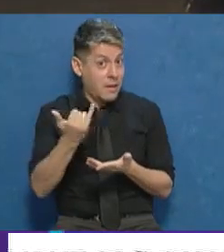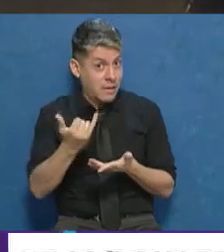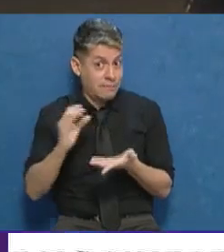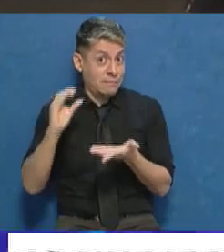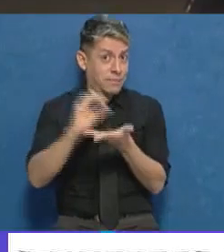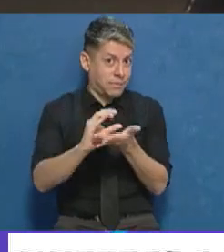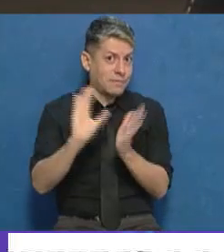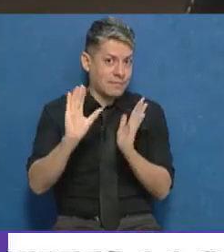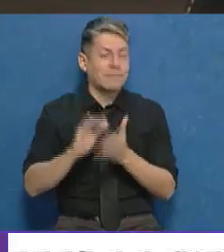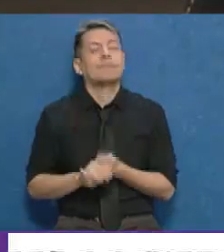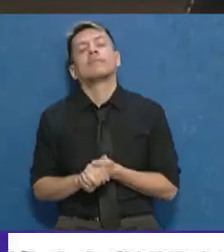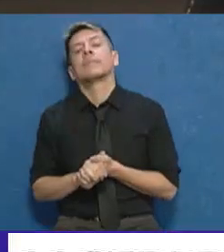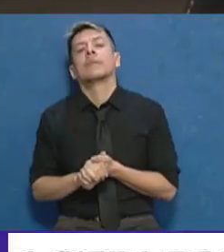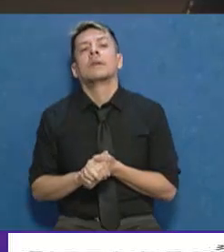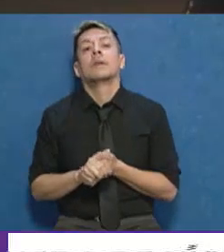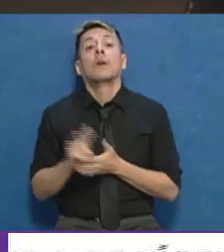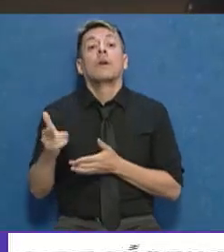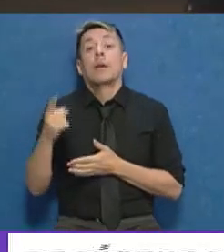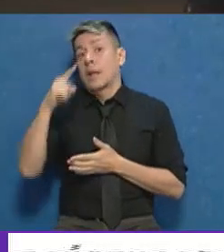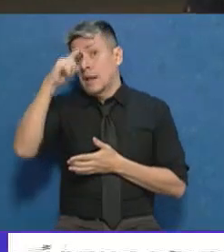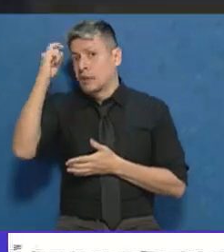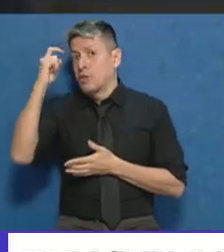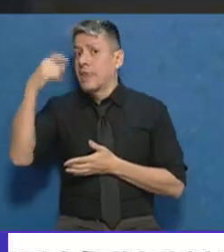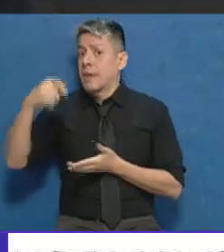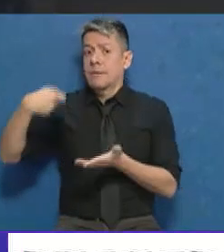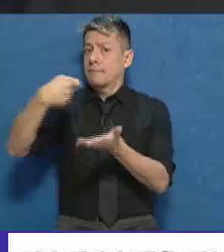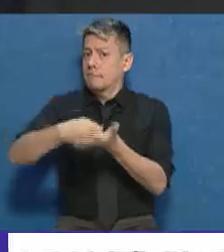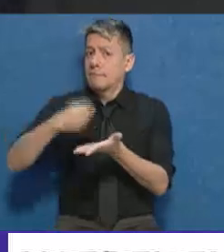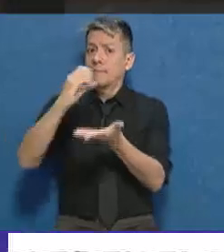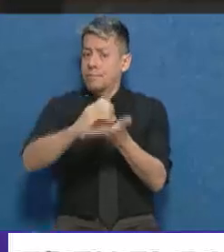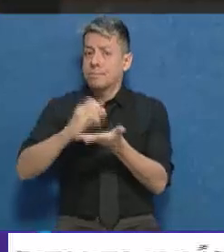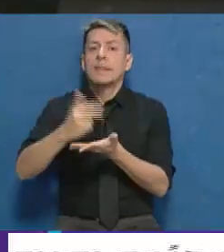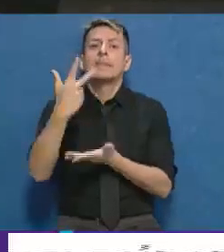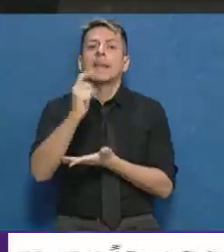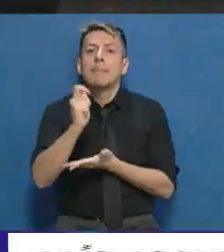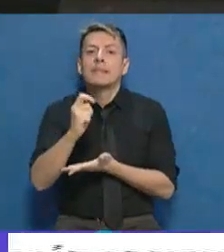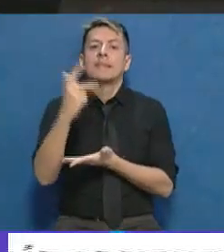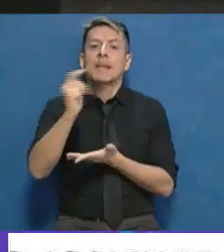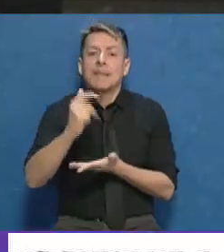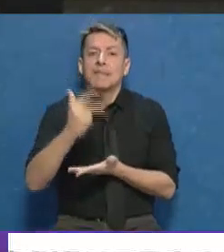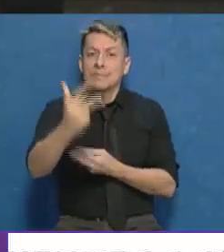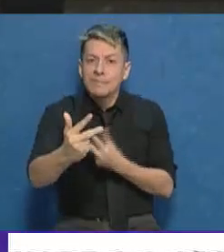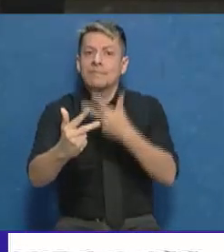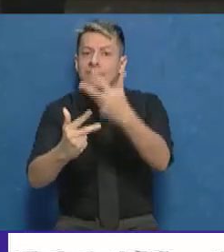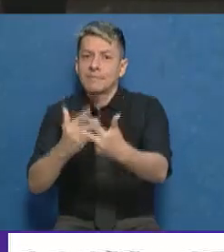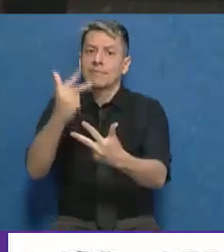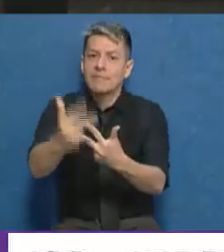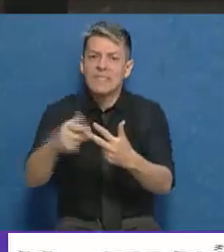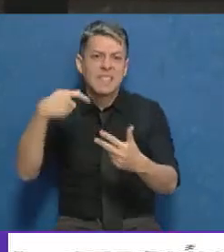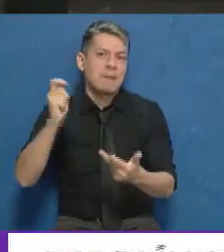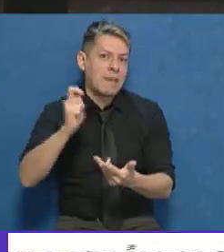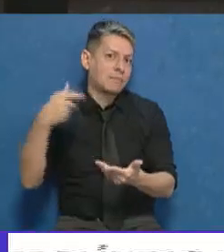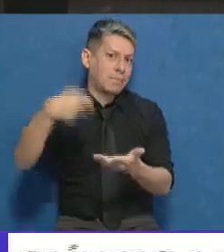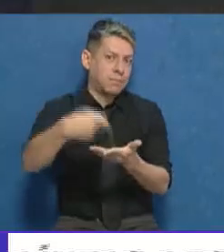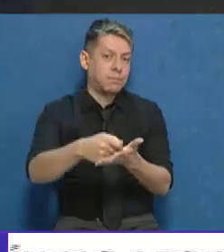El cumplimiento del gobierno nacional tiene que ser cada tres meses el desembolso como para ir. Y ya ha recibido dos